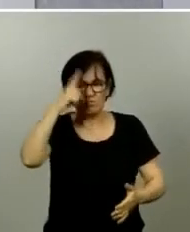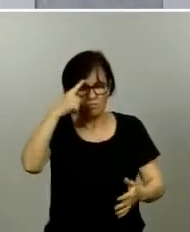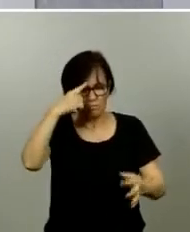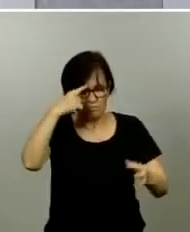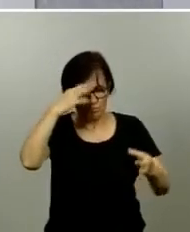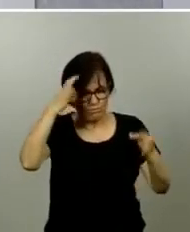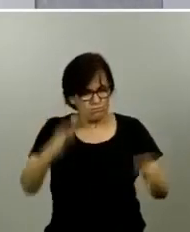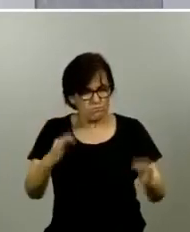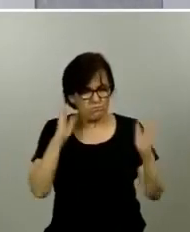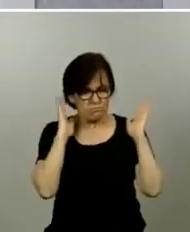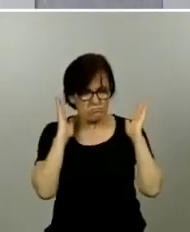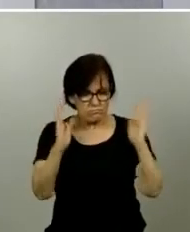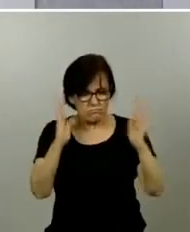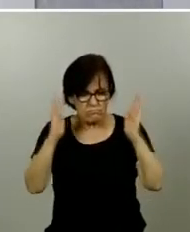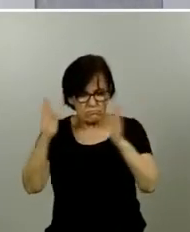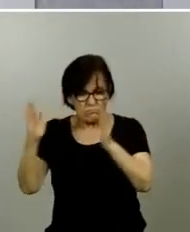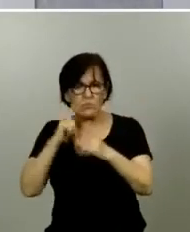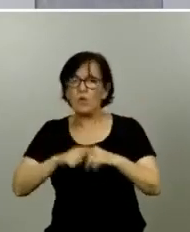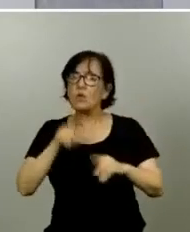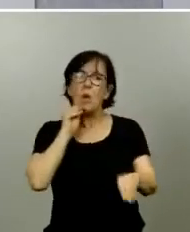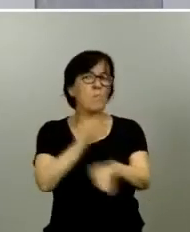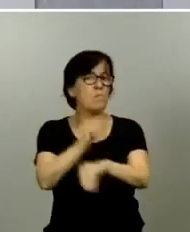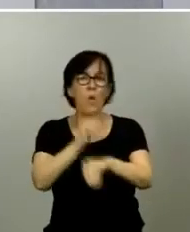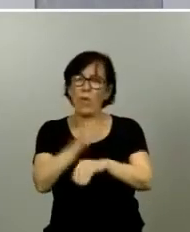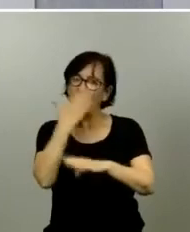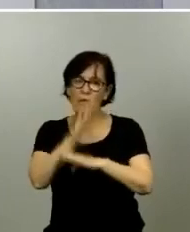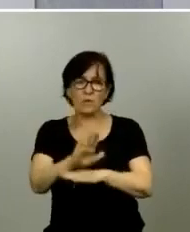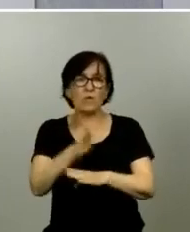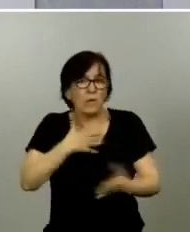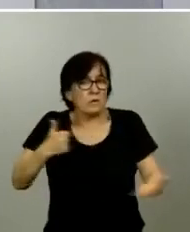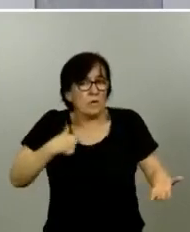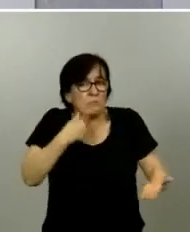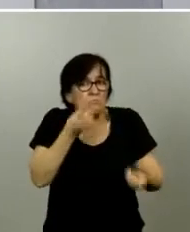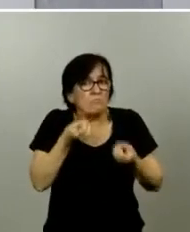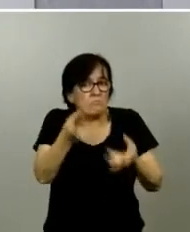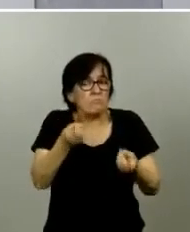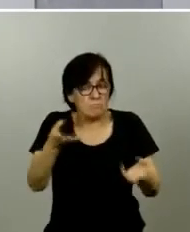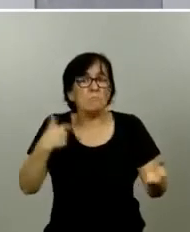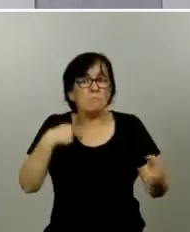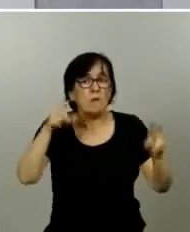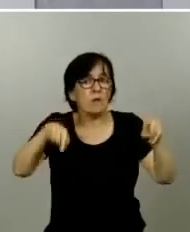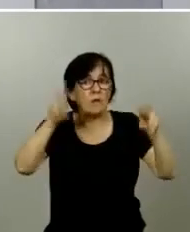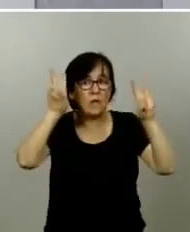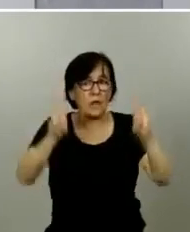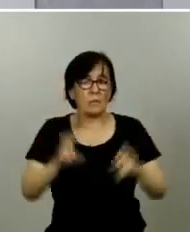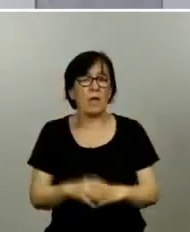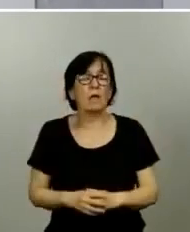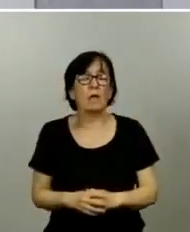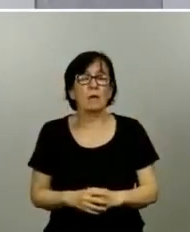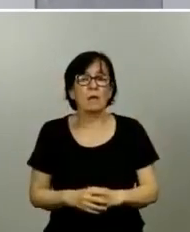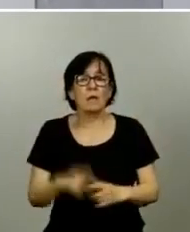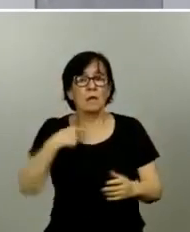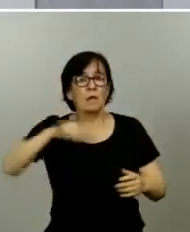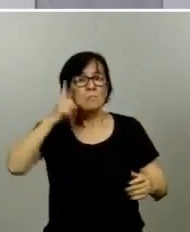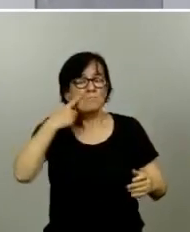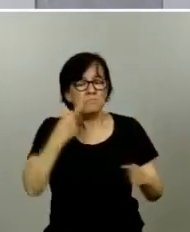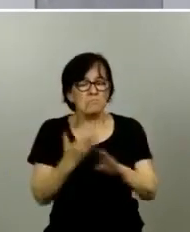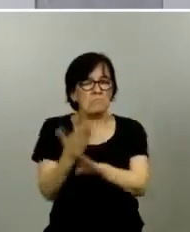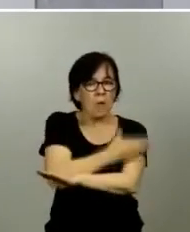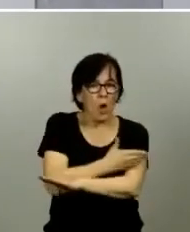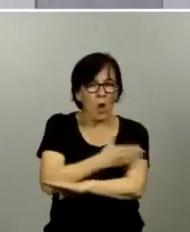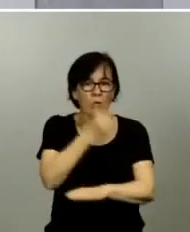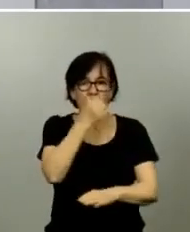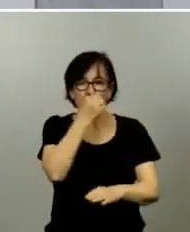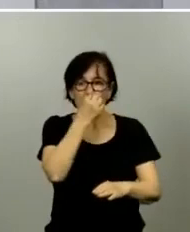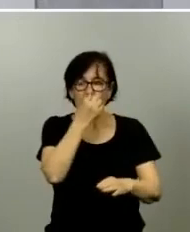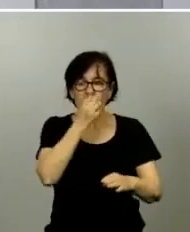actitud de muchísima prudencia que yo quiero poner en valor en este caso pues detectando precozmente este brote y